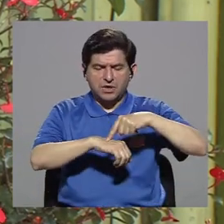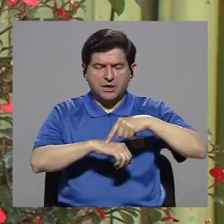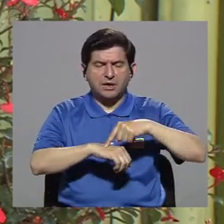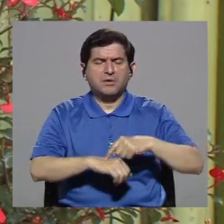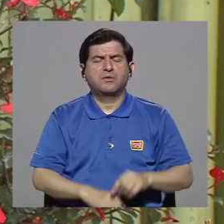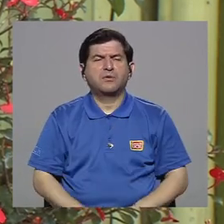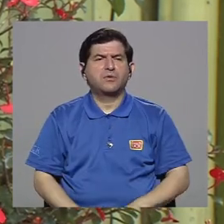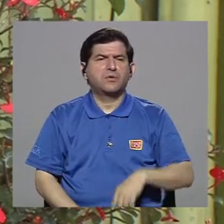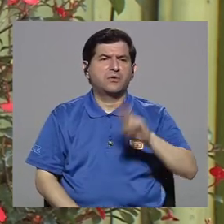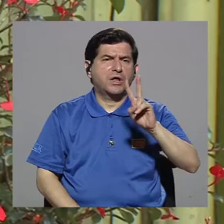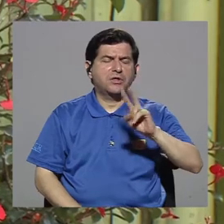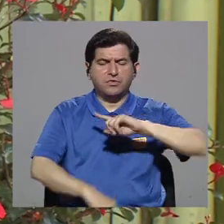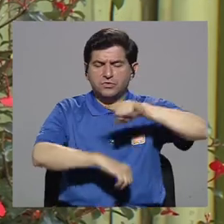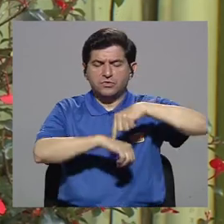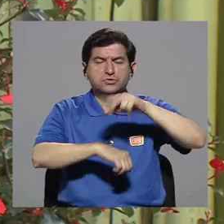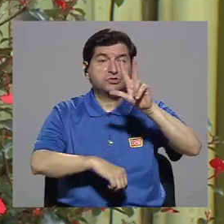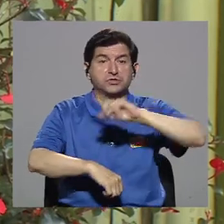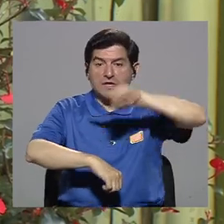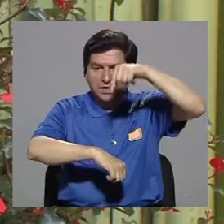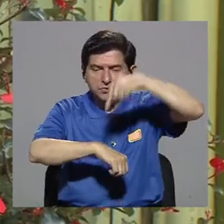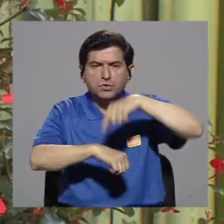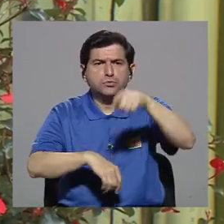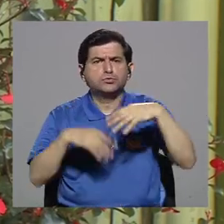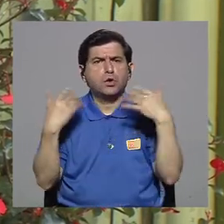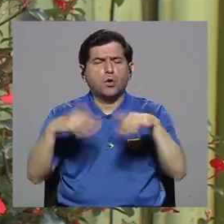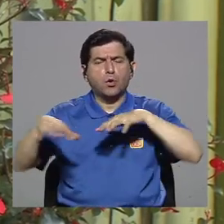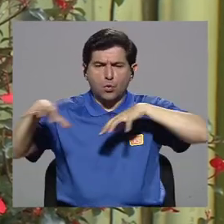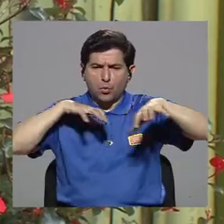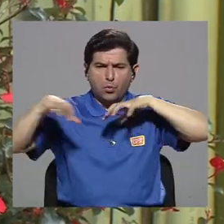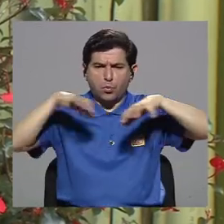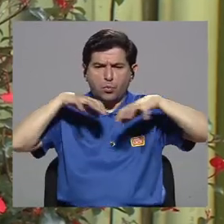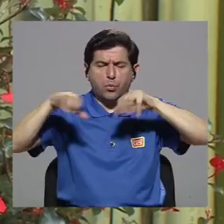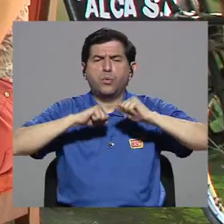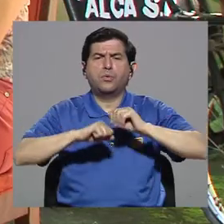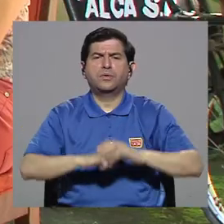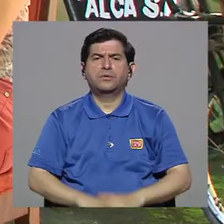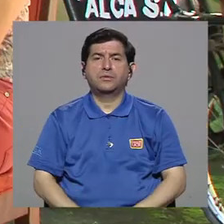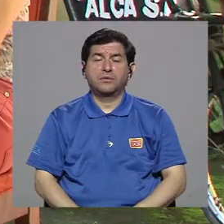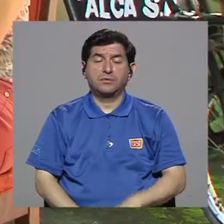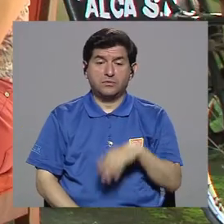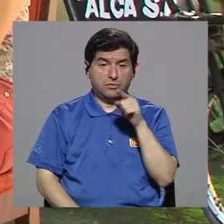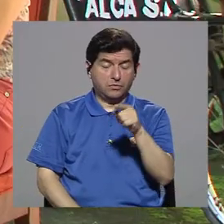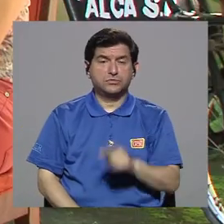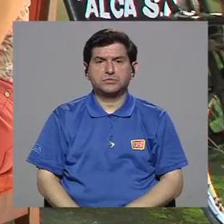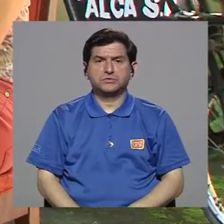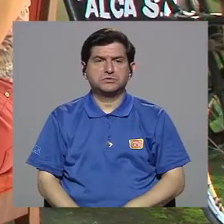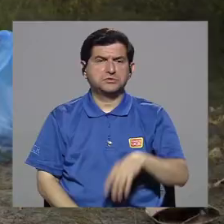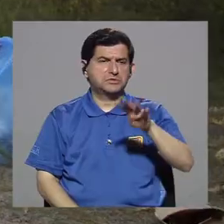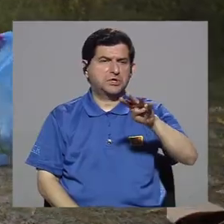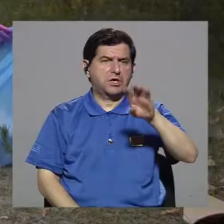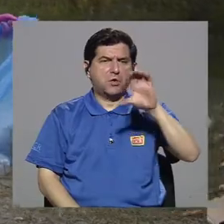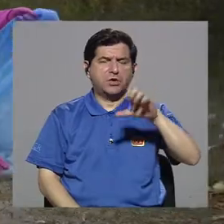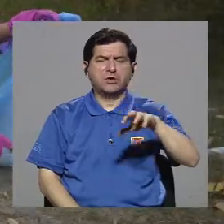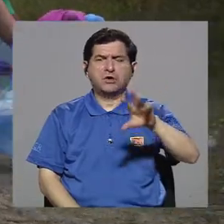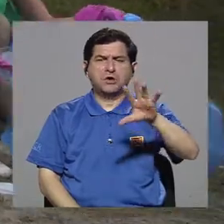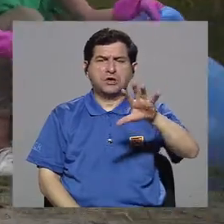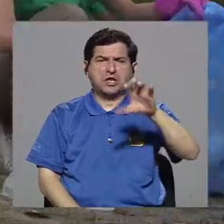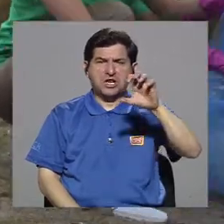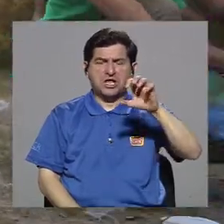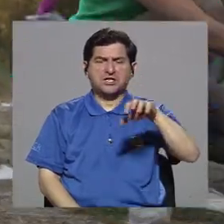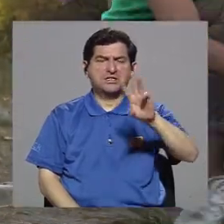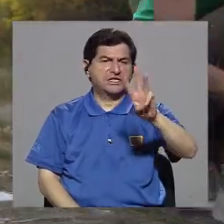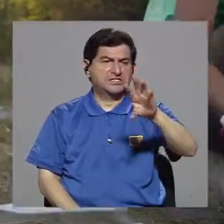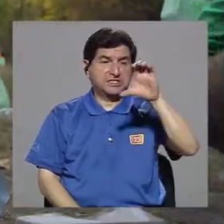horas, usted hizo un montón de ejercicio aeróbico. Quemó 400, 500, 600